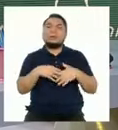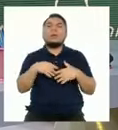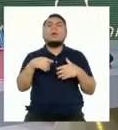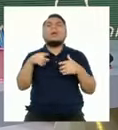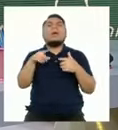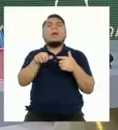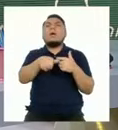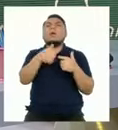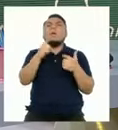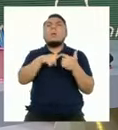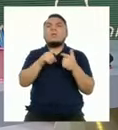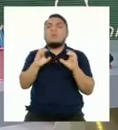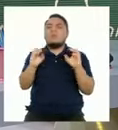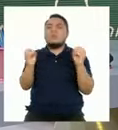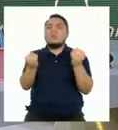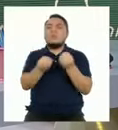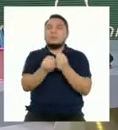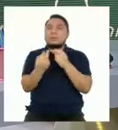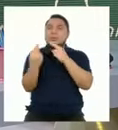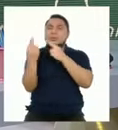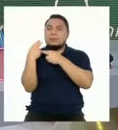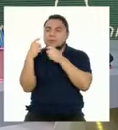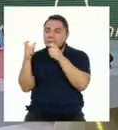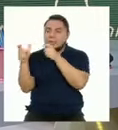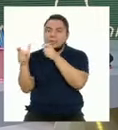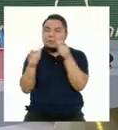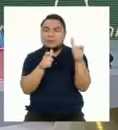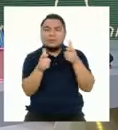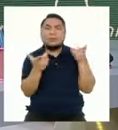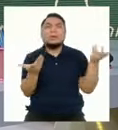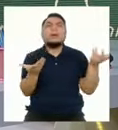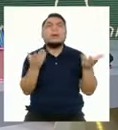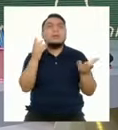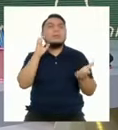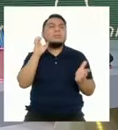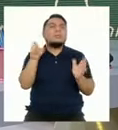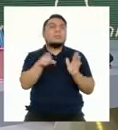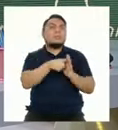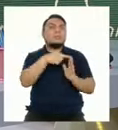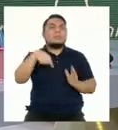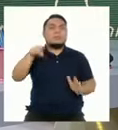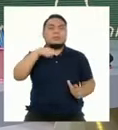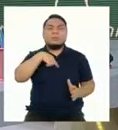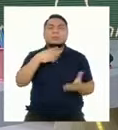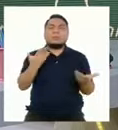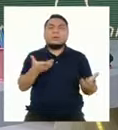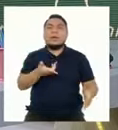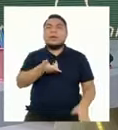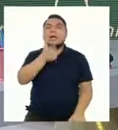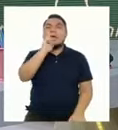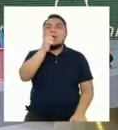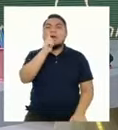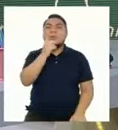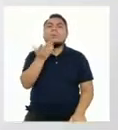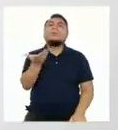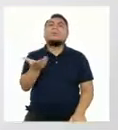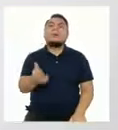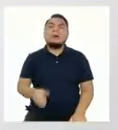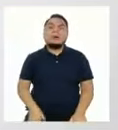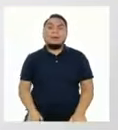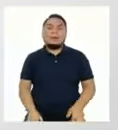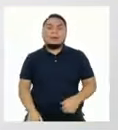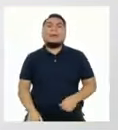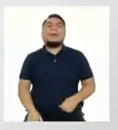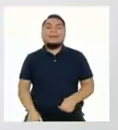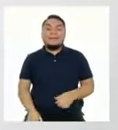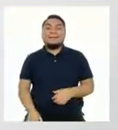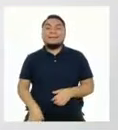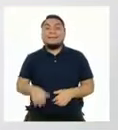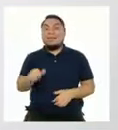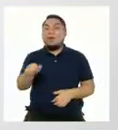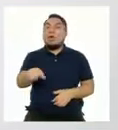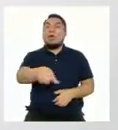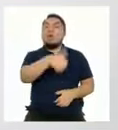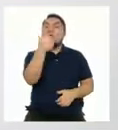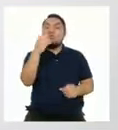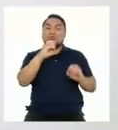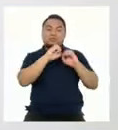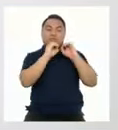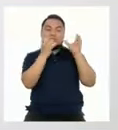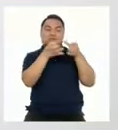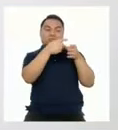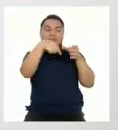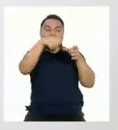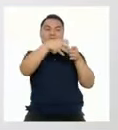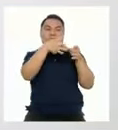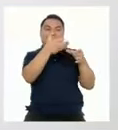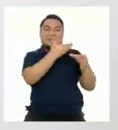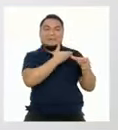institución que se encarga de regular el servicio por el cual accedemos al agua potable? Hay otra institución que